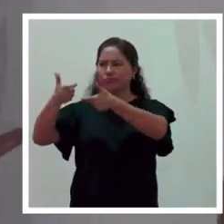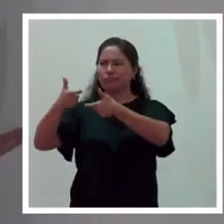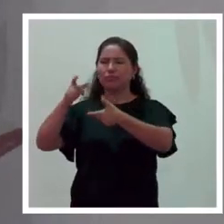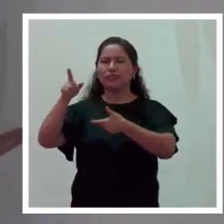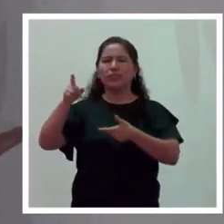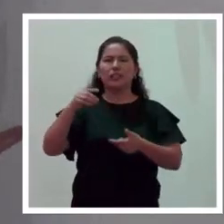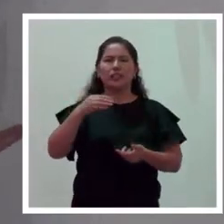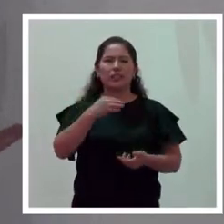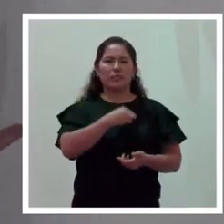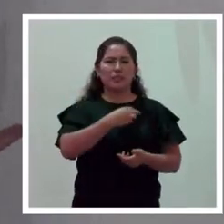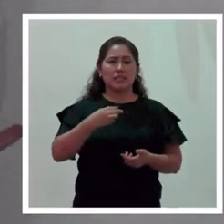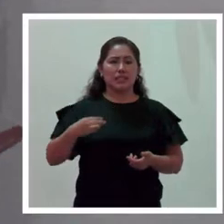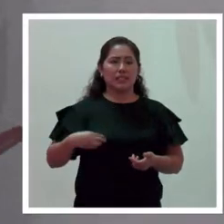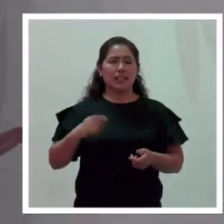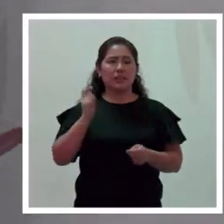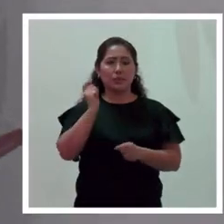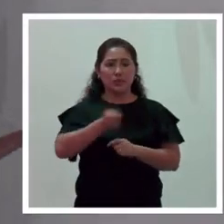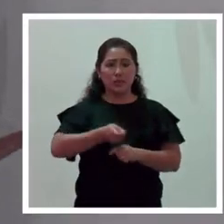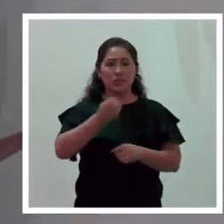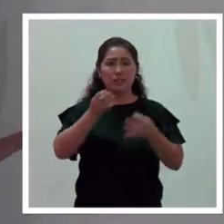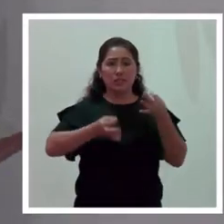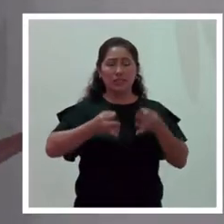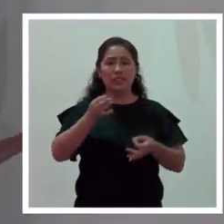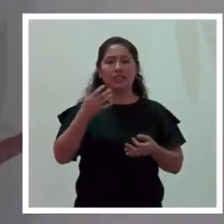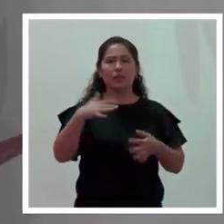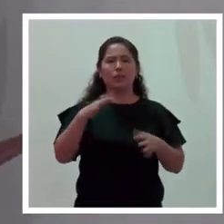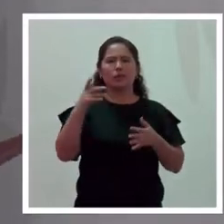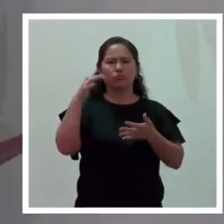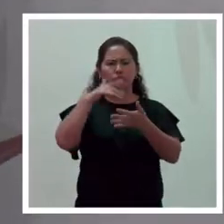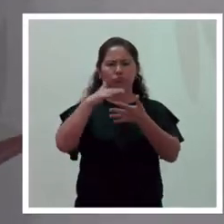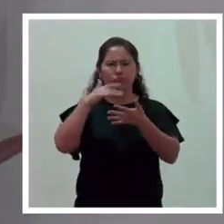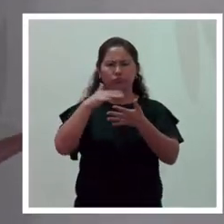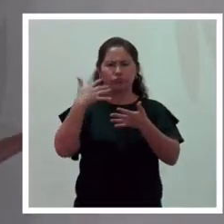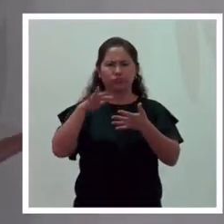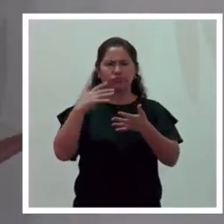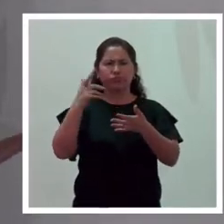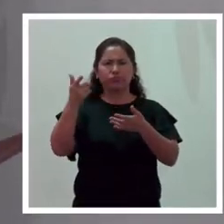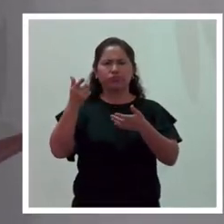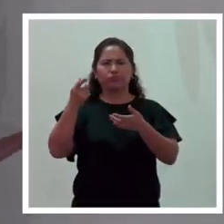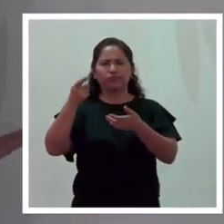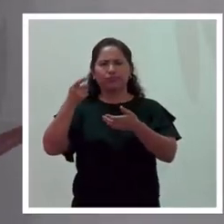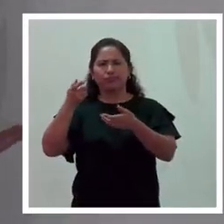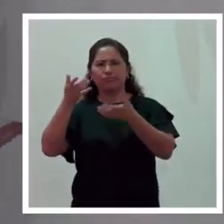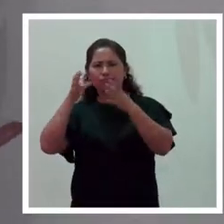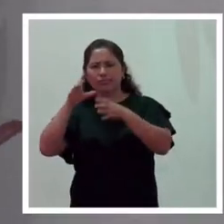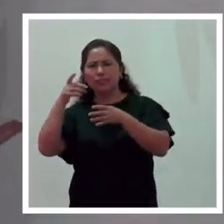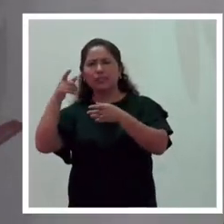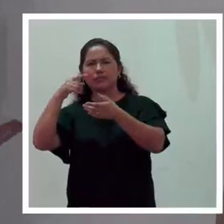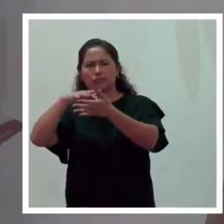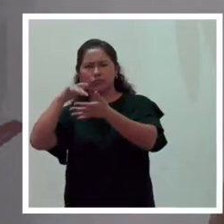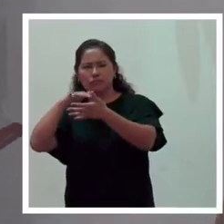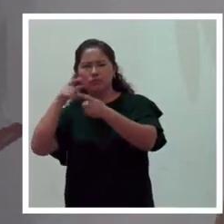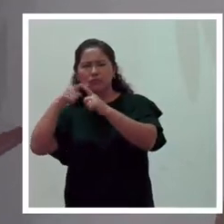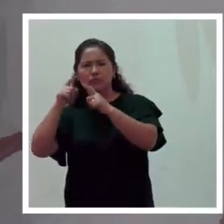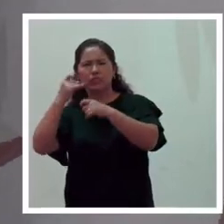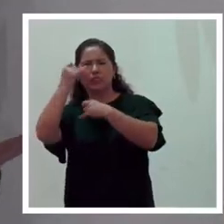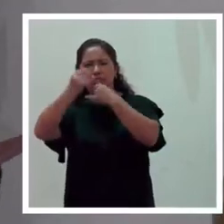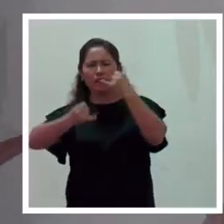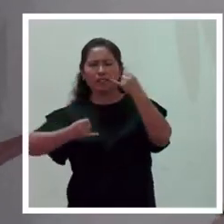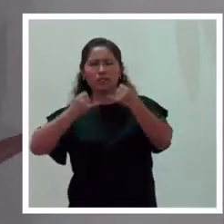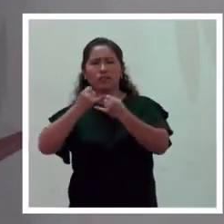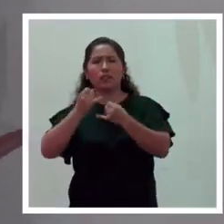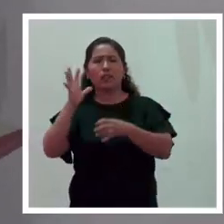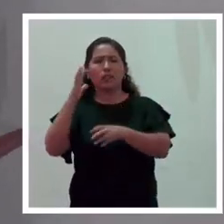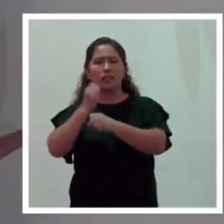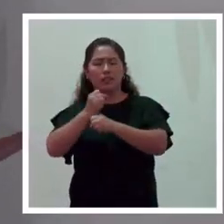Justicia y Desarrollos Humanos con estudios de formación en contratación equitativa por la Organización Internacional del